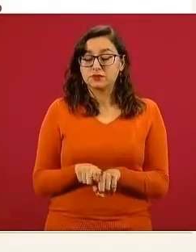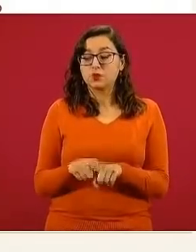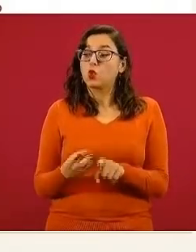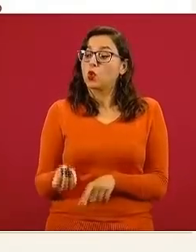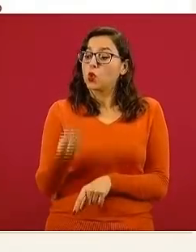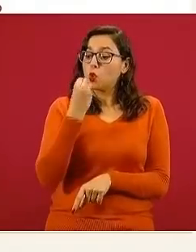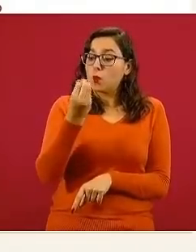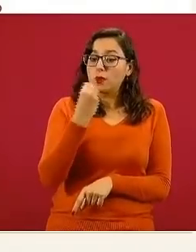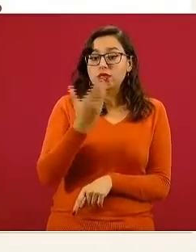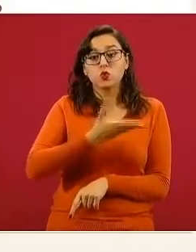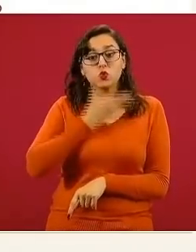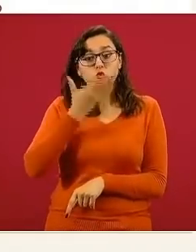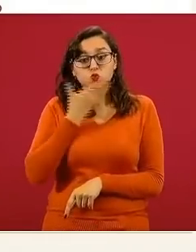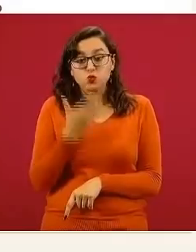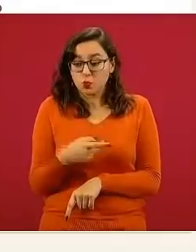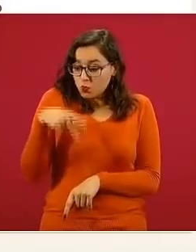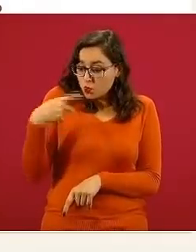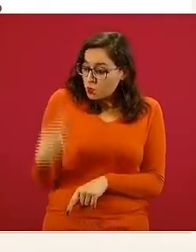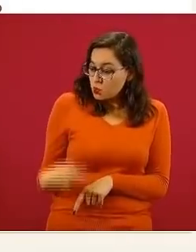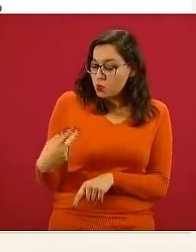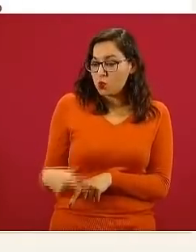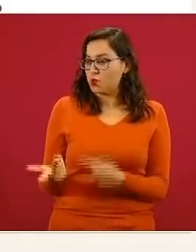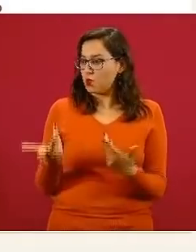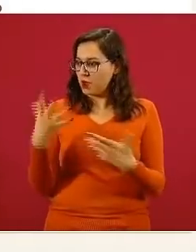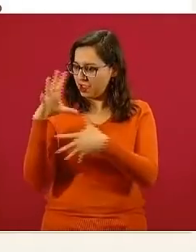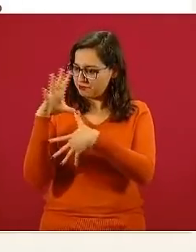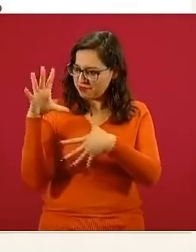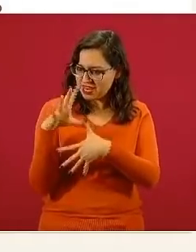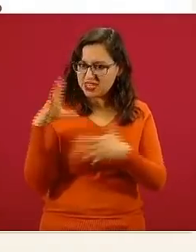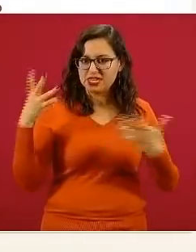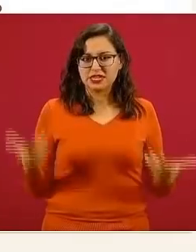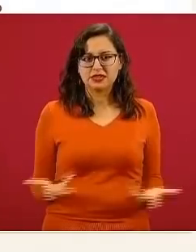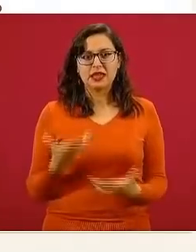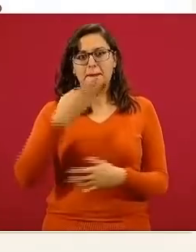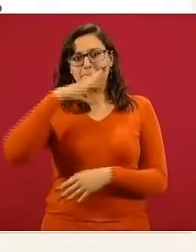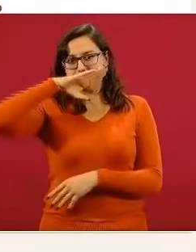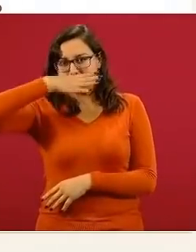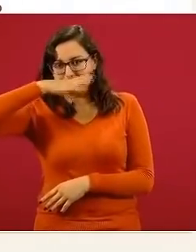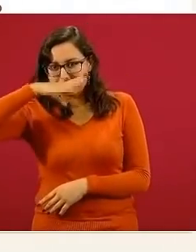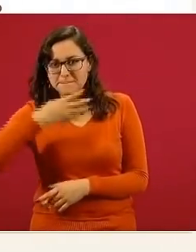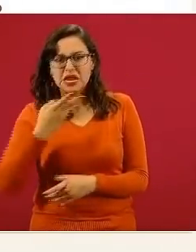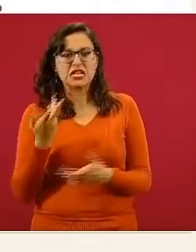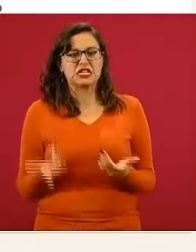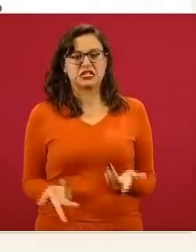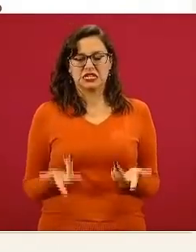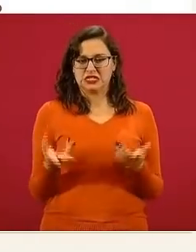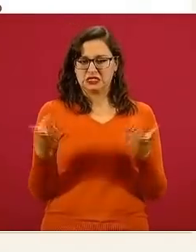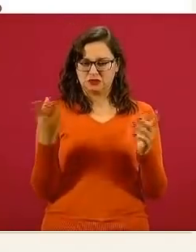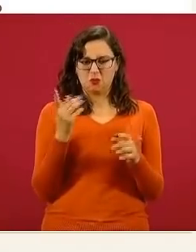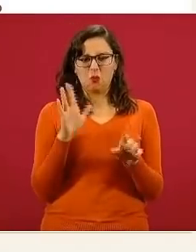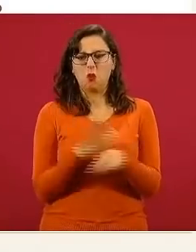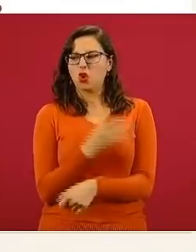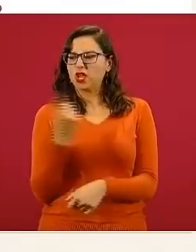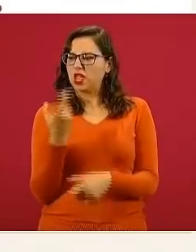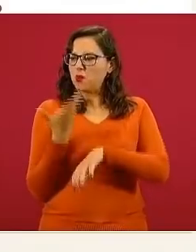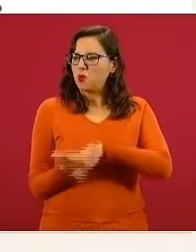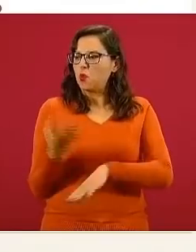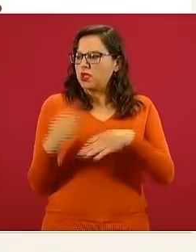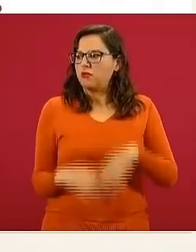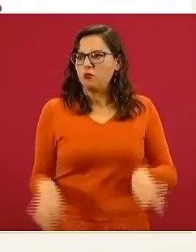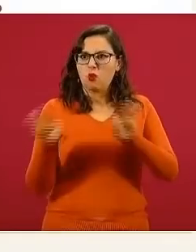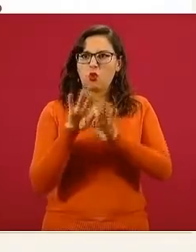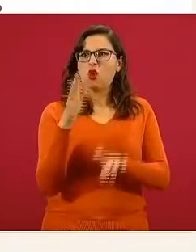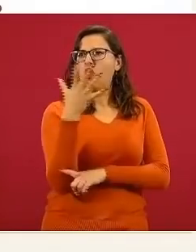tradicional mesoamericana, la dieta de la milpa, cuáles son los elementos que tiene y por qué es sostenible,